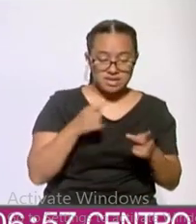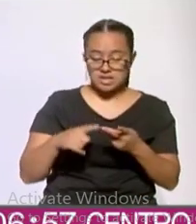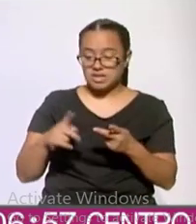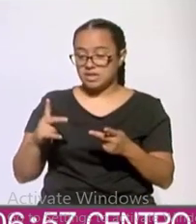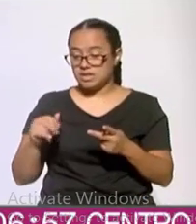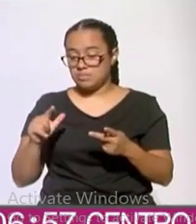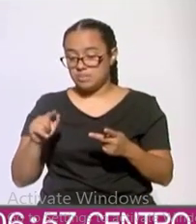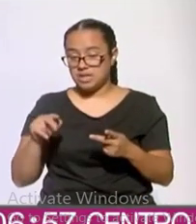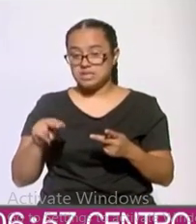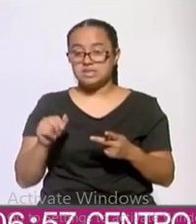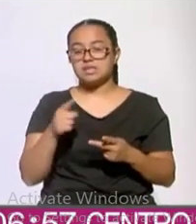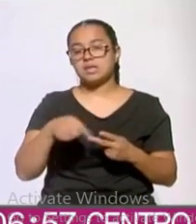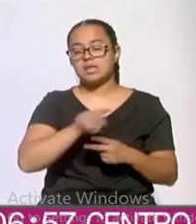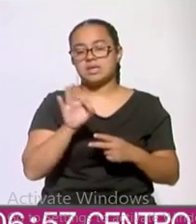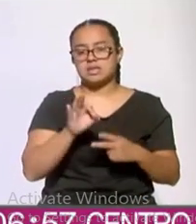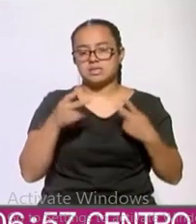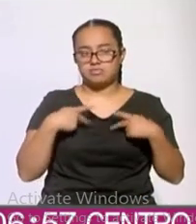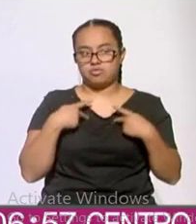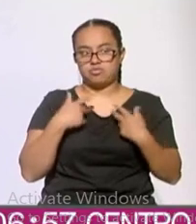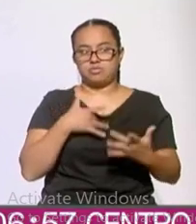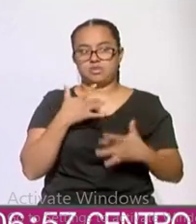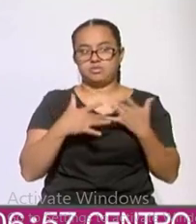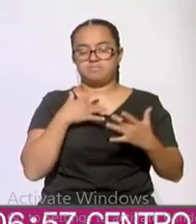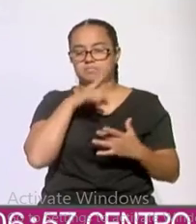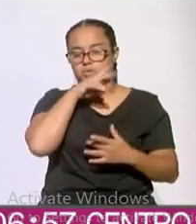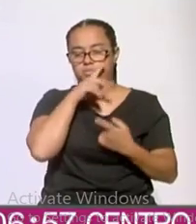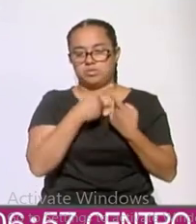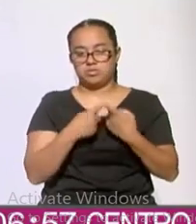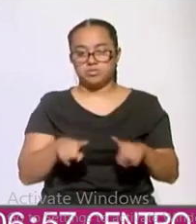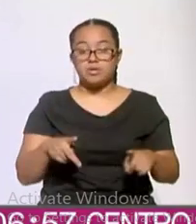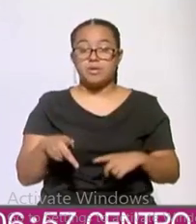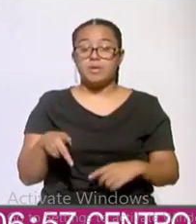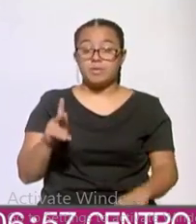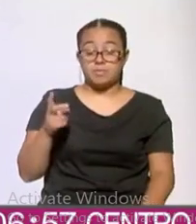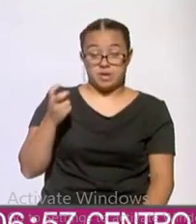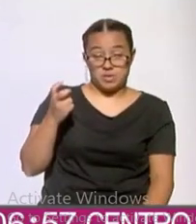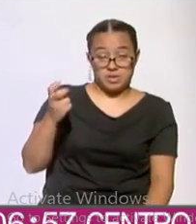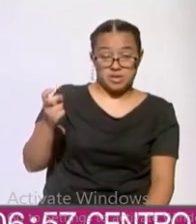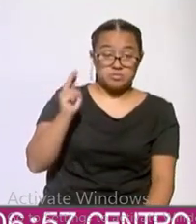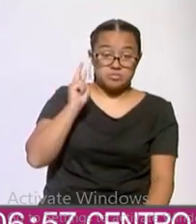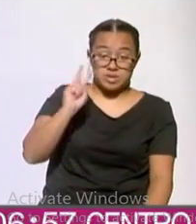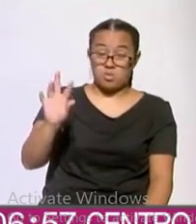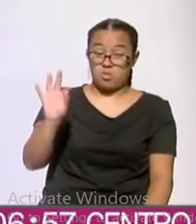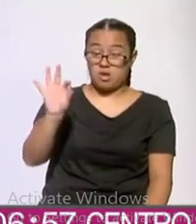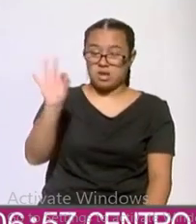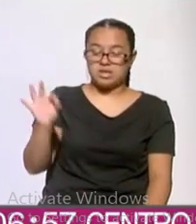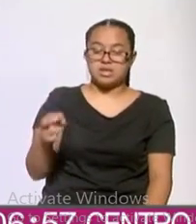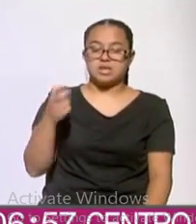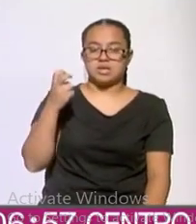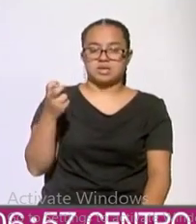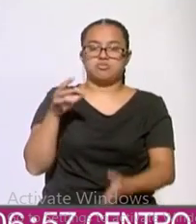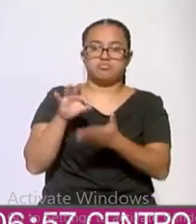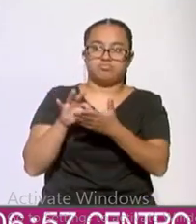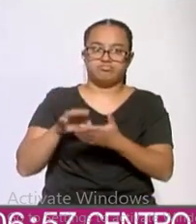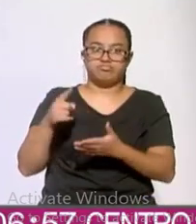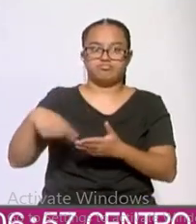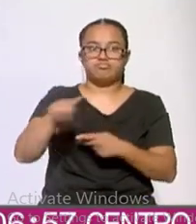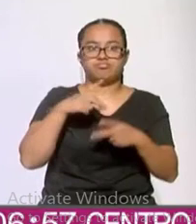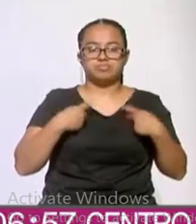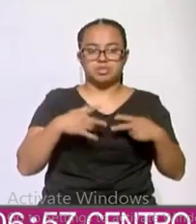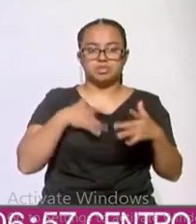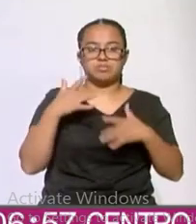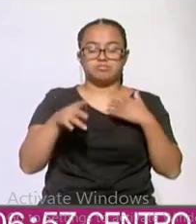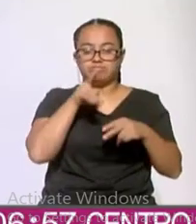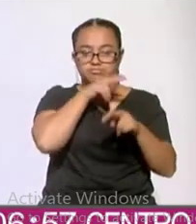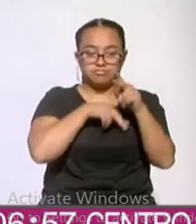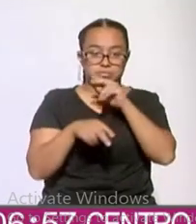tenga otros niveles de preocupación, pero te diría que este me parece a mí uno de los indicadores que te marca la preocupación de la gente